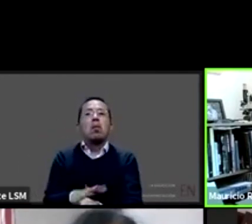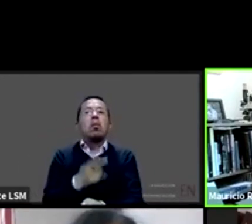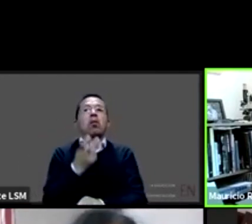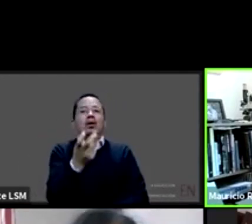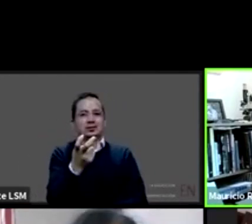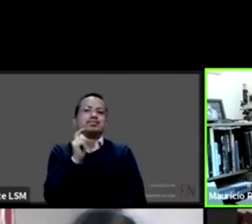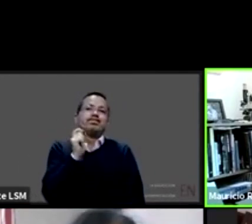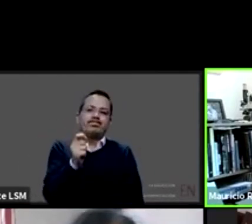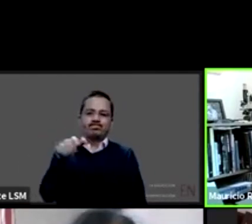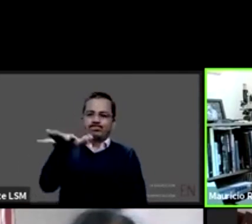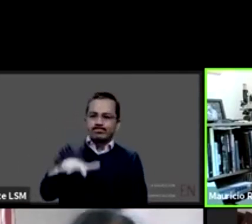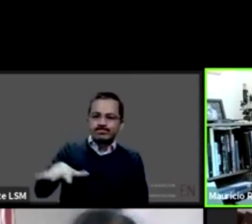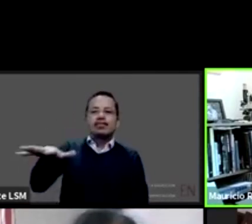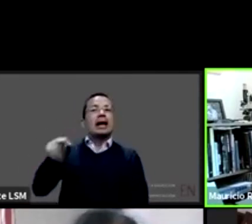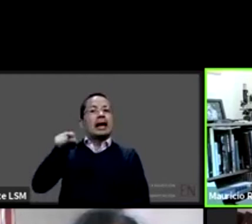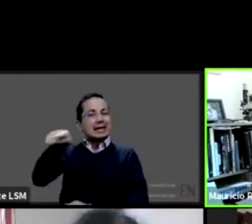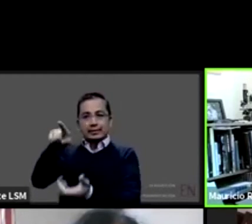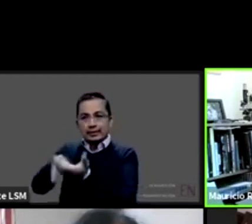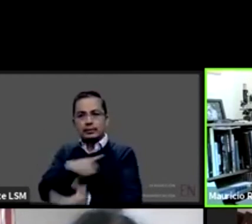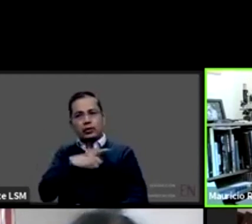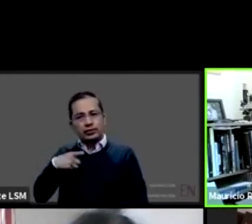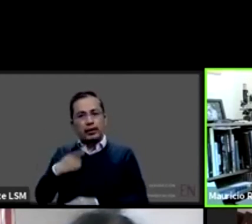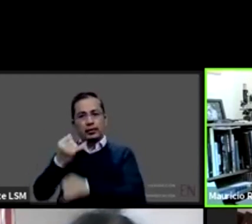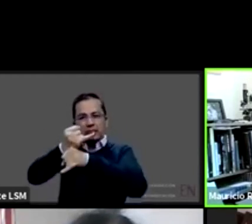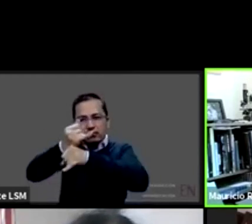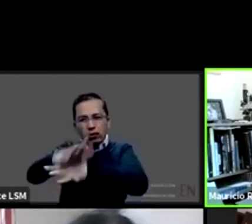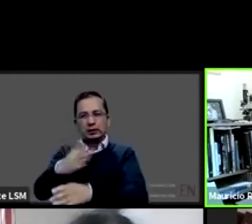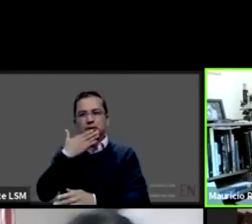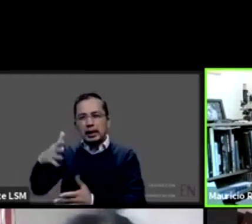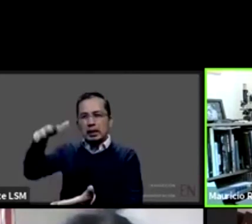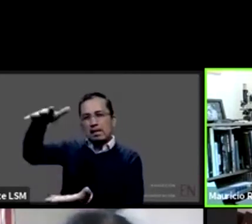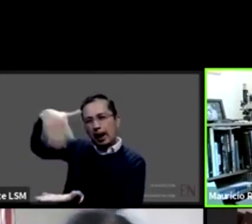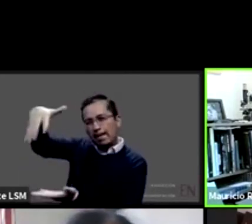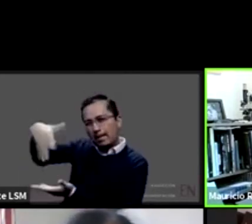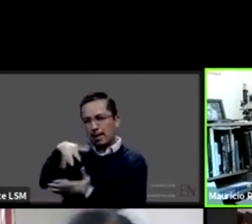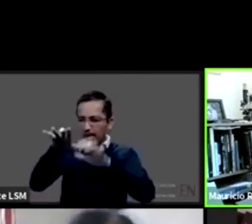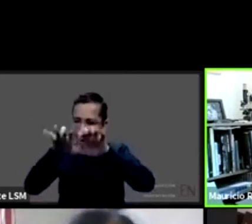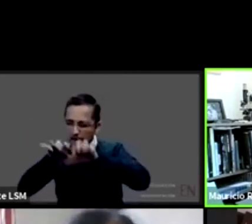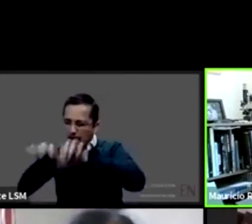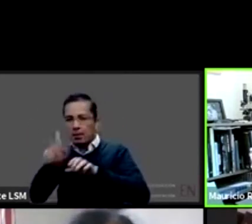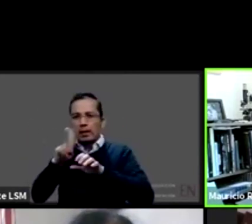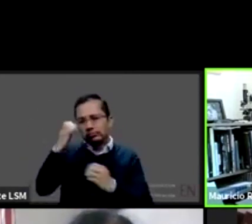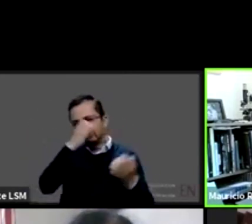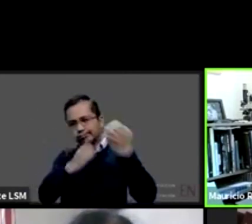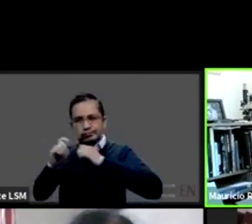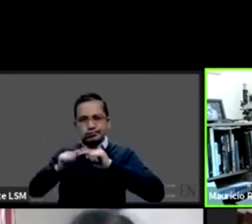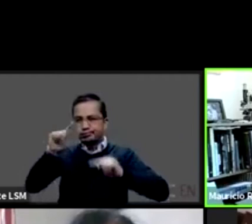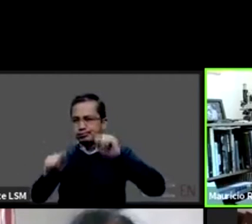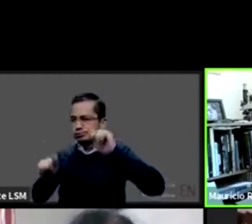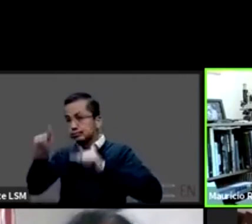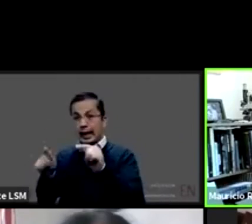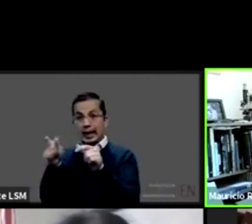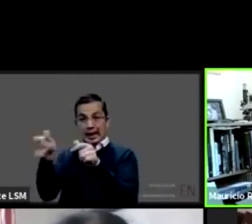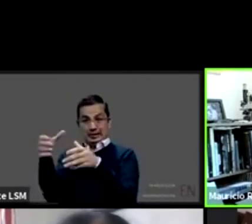de compilación de la información de análisis local de la información para poder desde ahí alimentar las